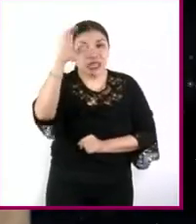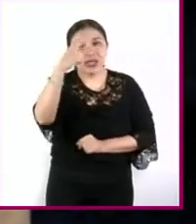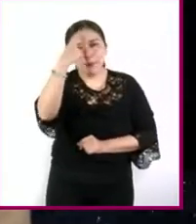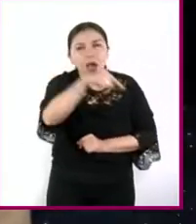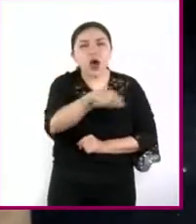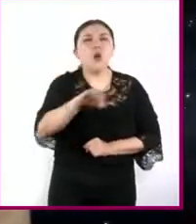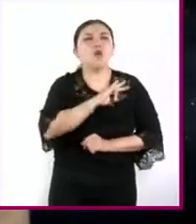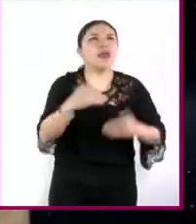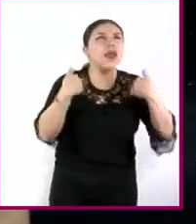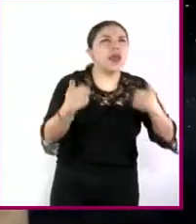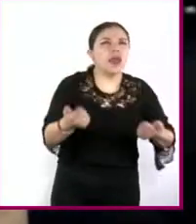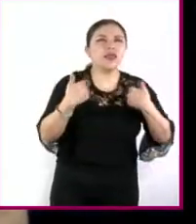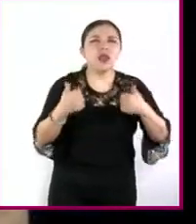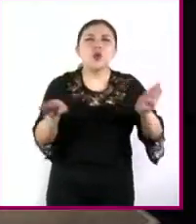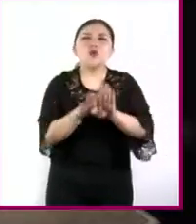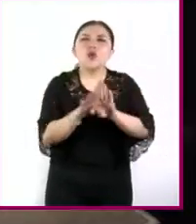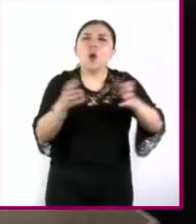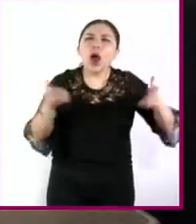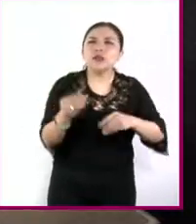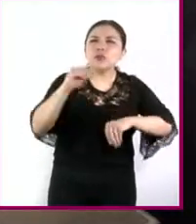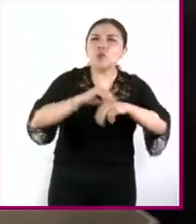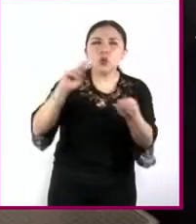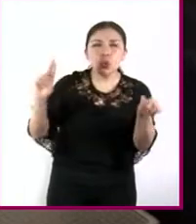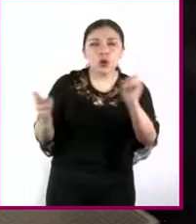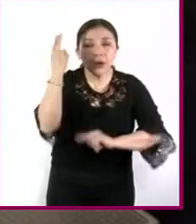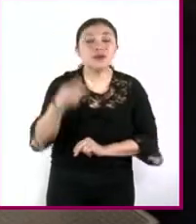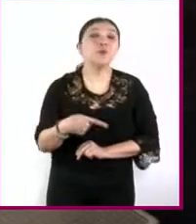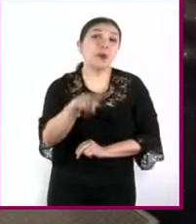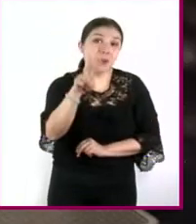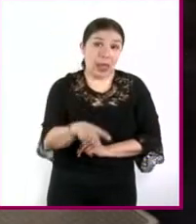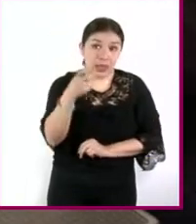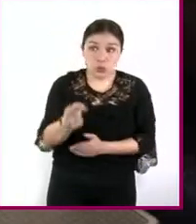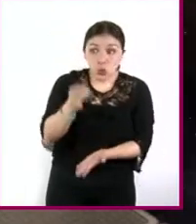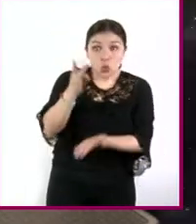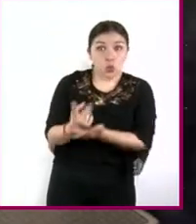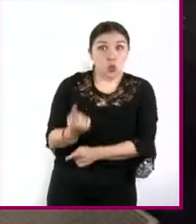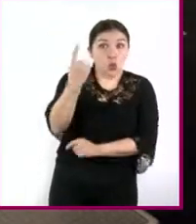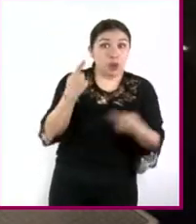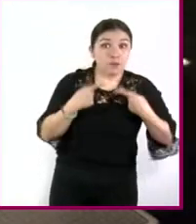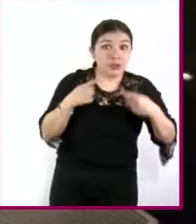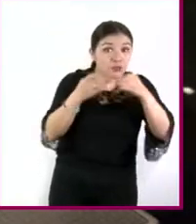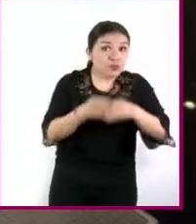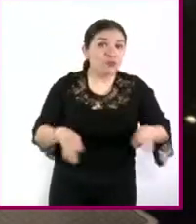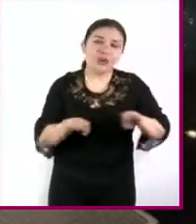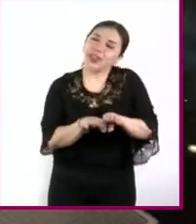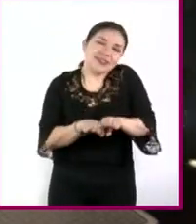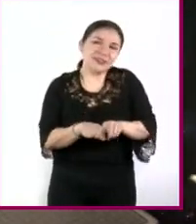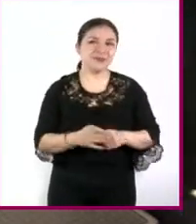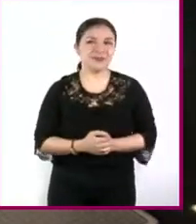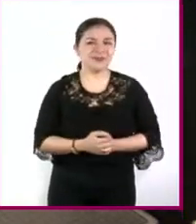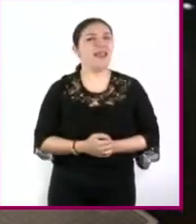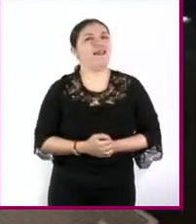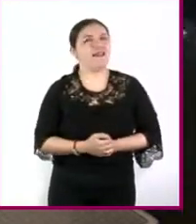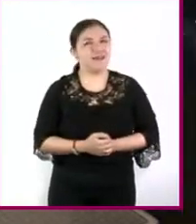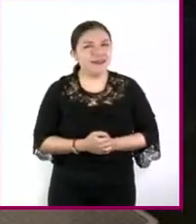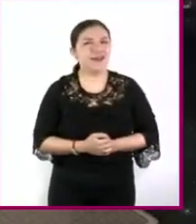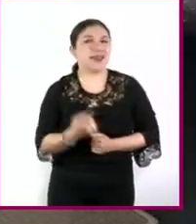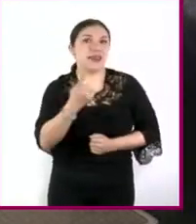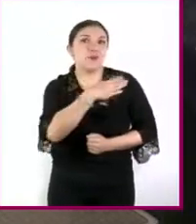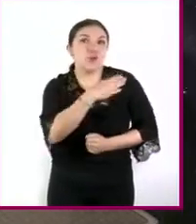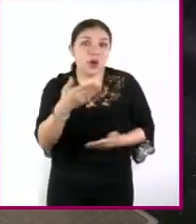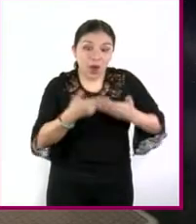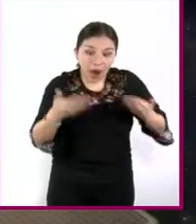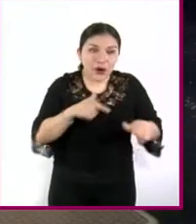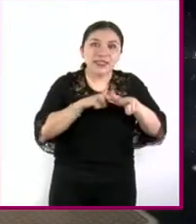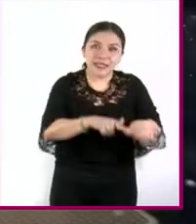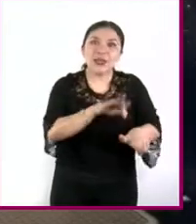comprender cómo se comporta el universo pero obviamente no es el único que hizo aportes lo bueno es que aún nos queda tiempo en el